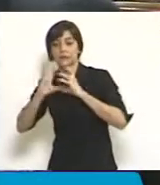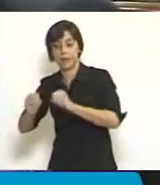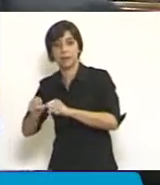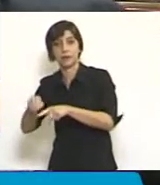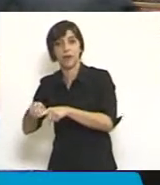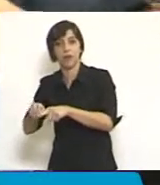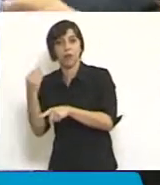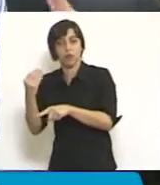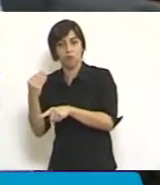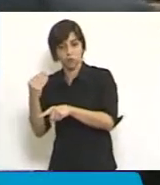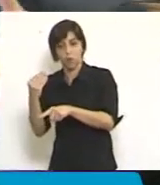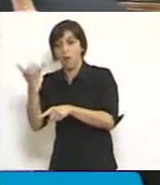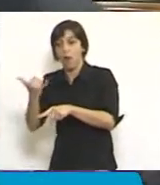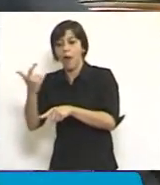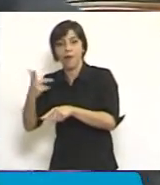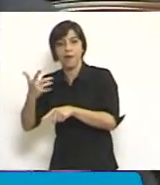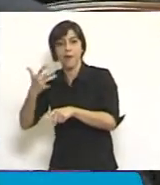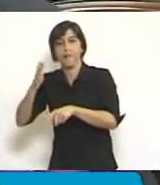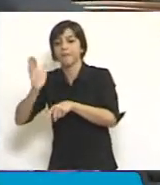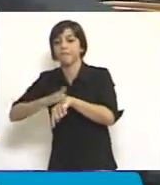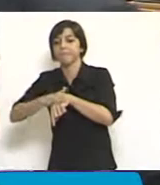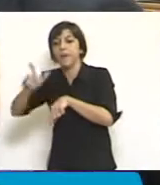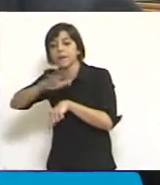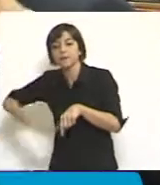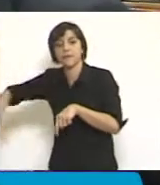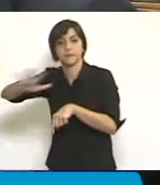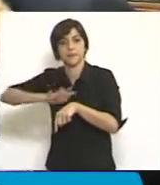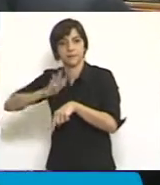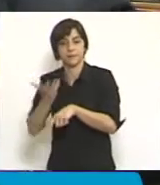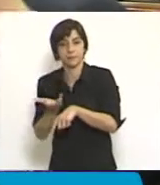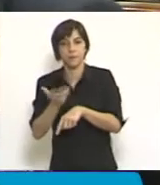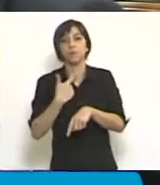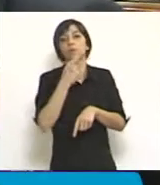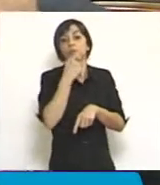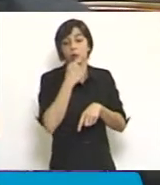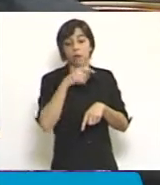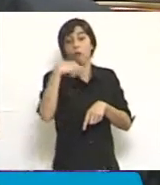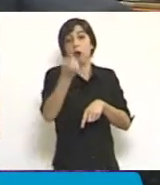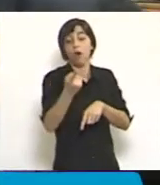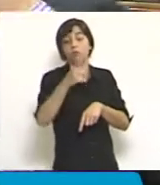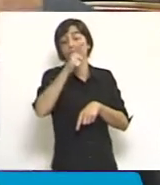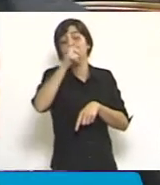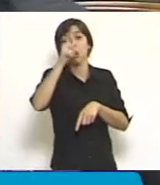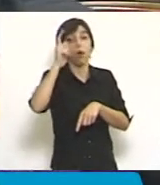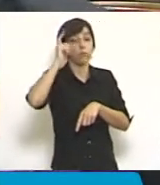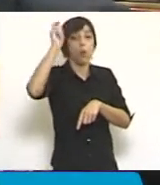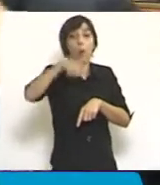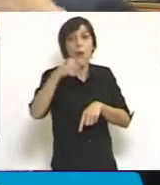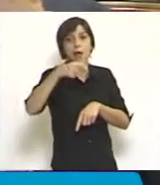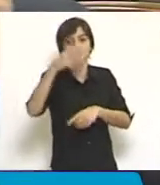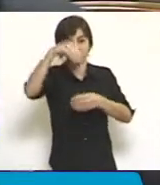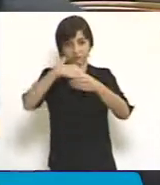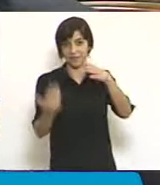control de un pedazo territorial del procedimiento. El juez del colegio de jueces es rotativo, es por sorteo,